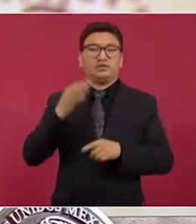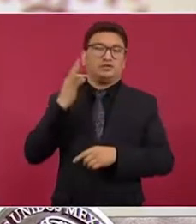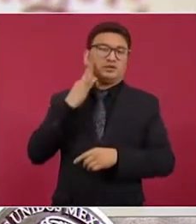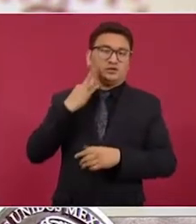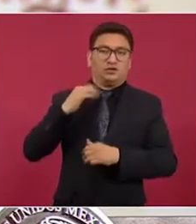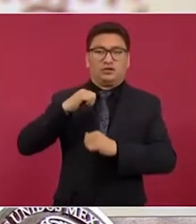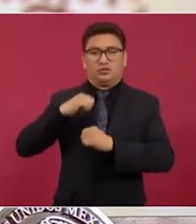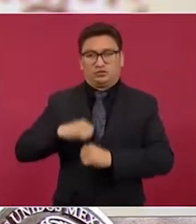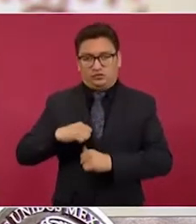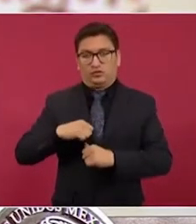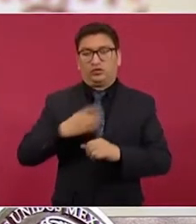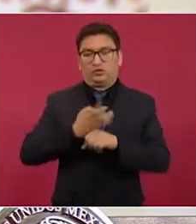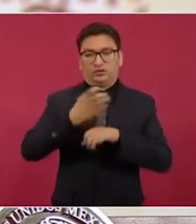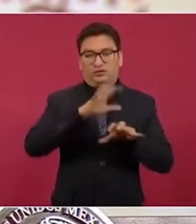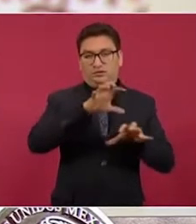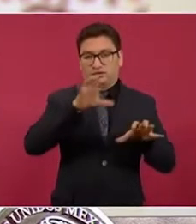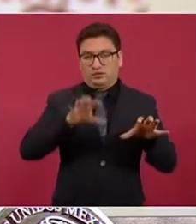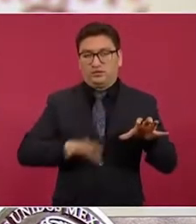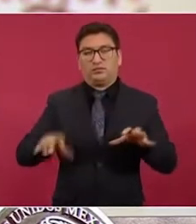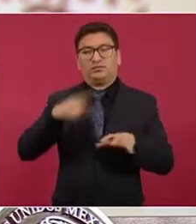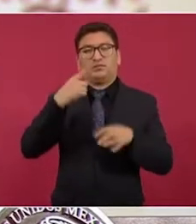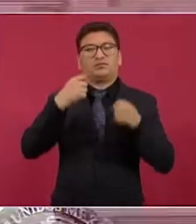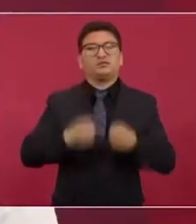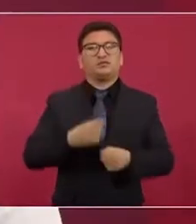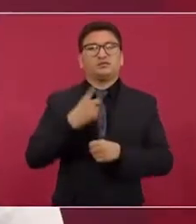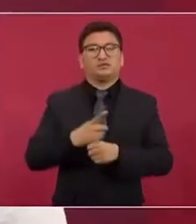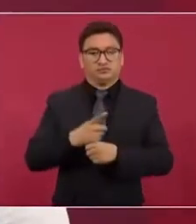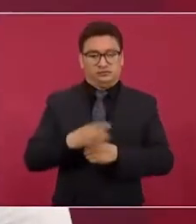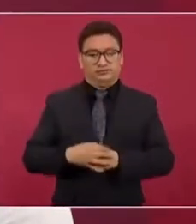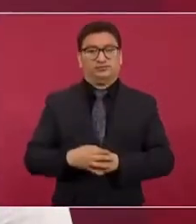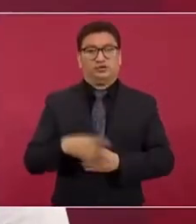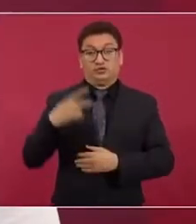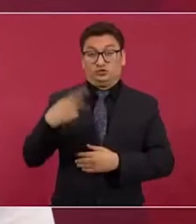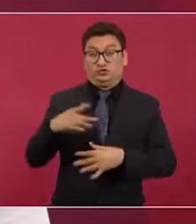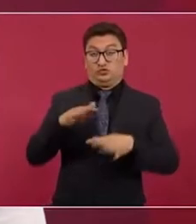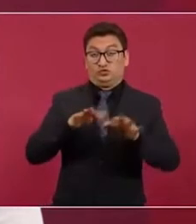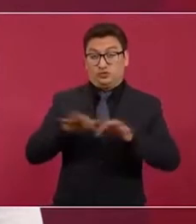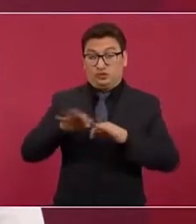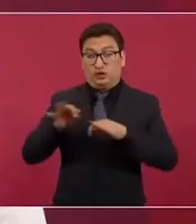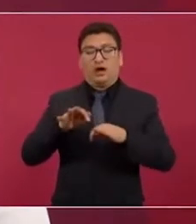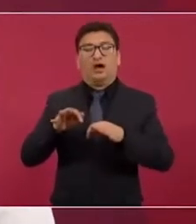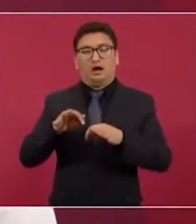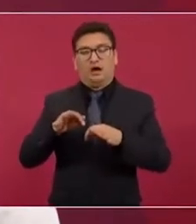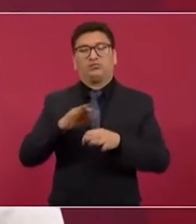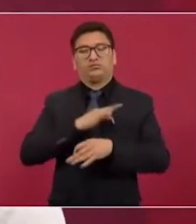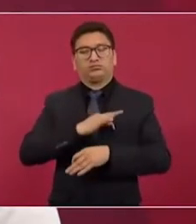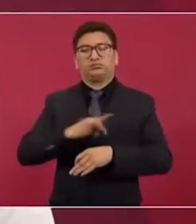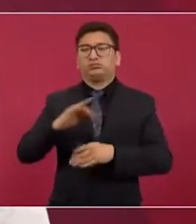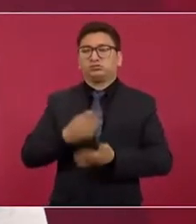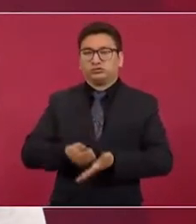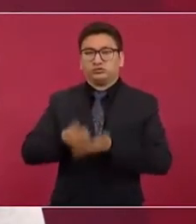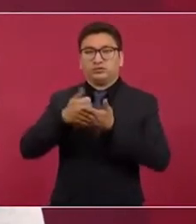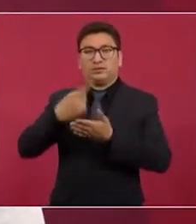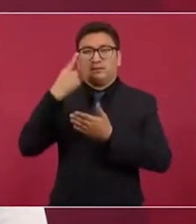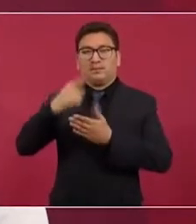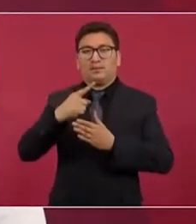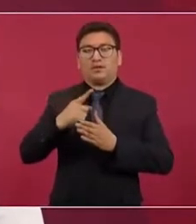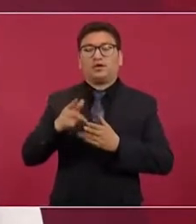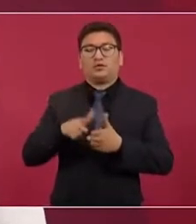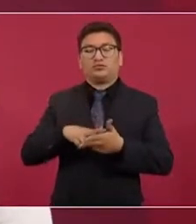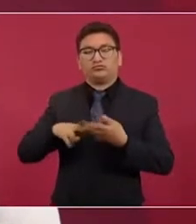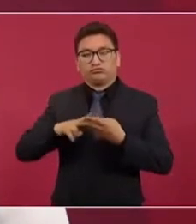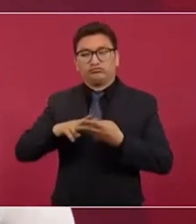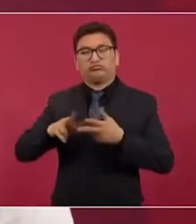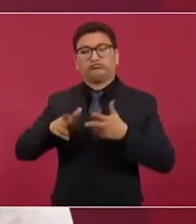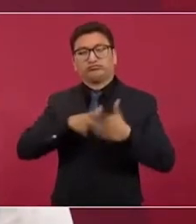autoridades estatales de seguridad, cuya labor permite salvaguardar la carga de los usuarios,